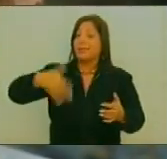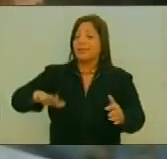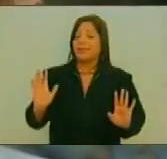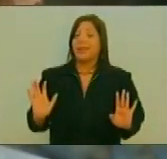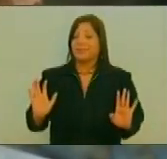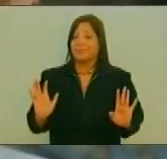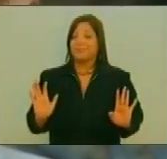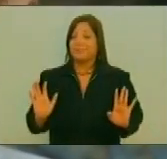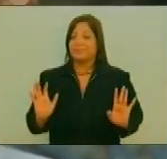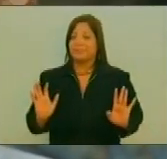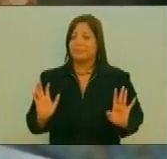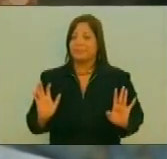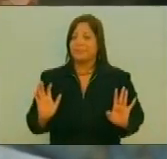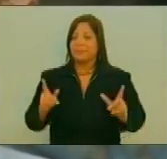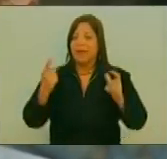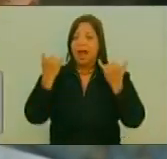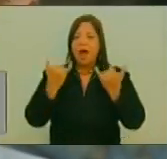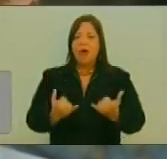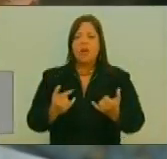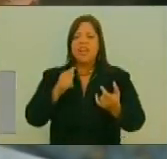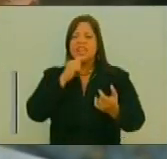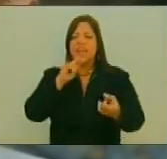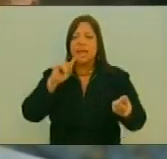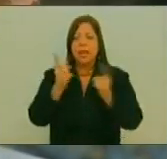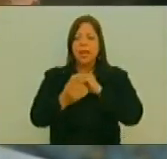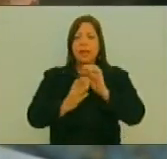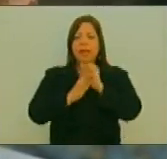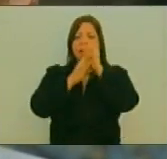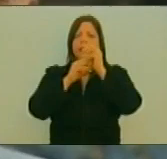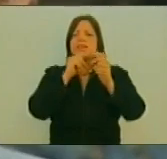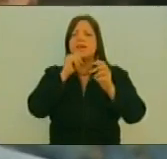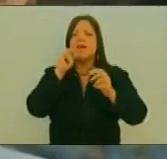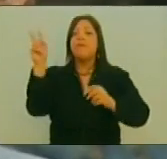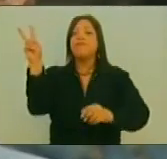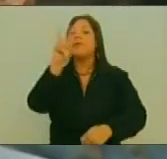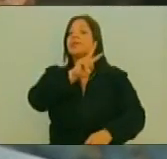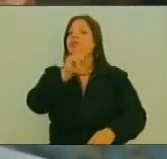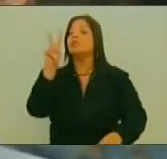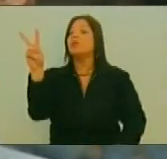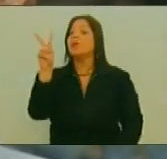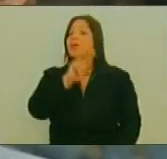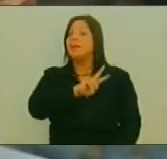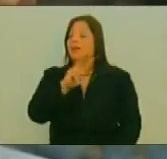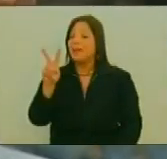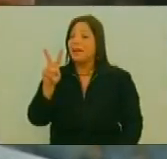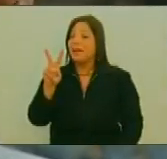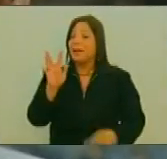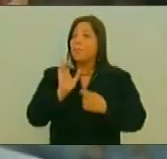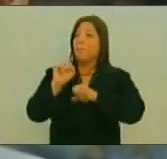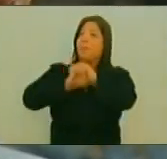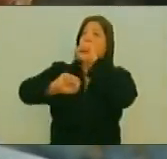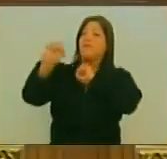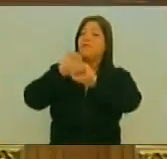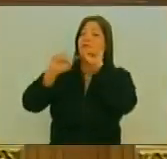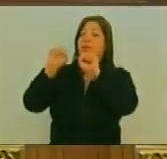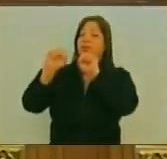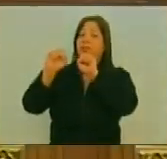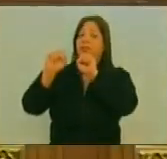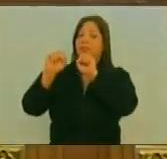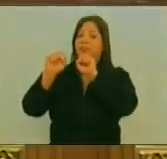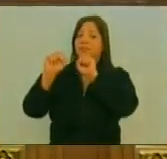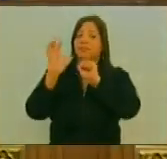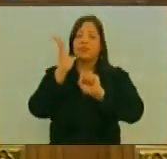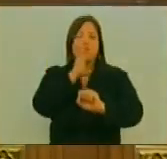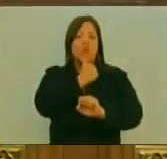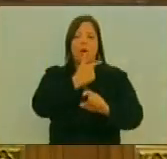Es la punta de lanza De la restauración Neoliberal La punta de lanza Para enfrentar Esa restauración No